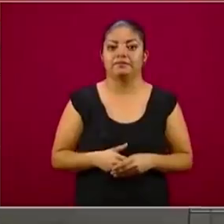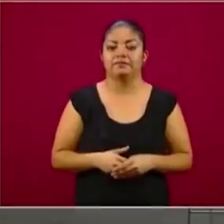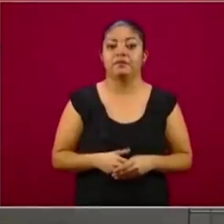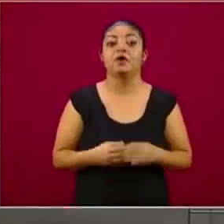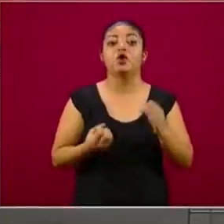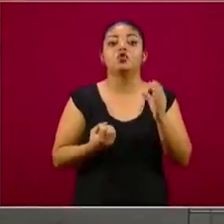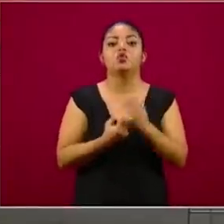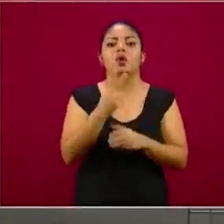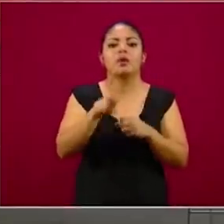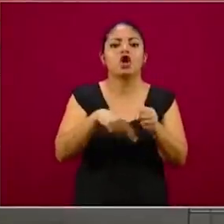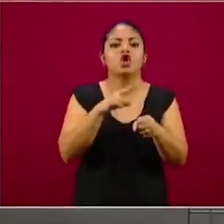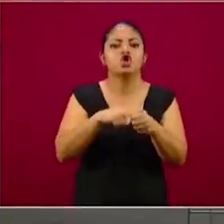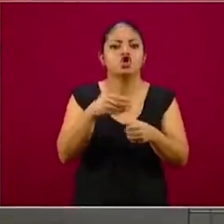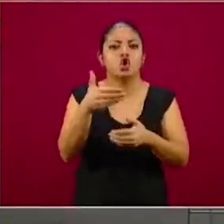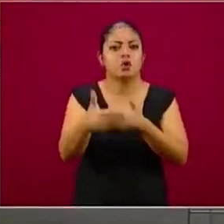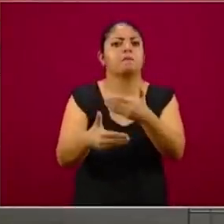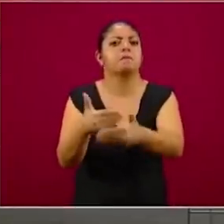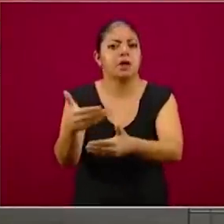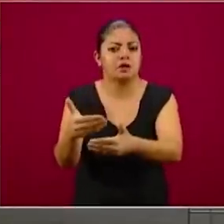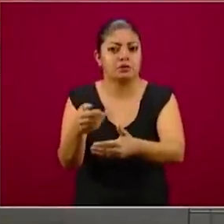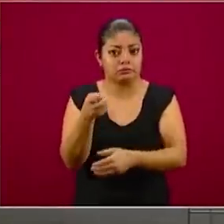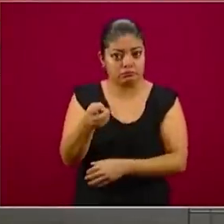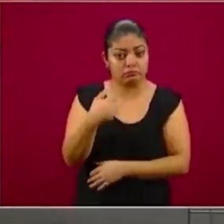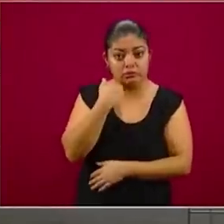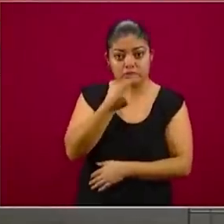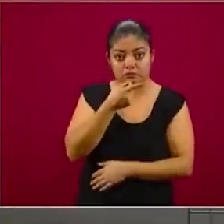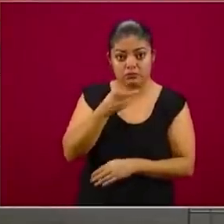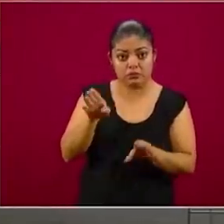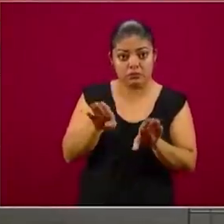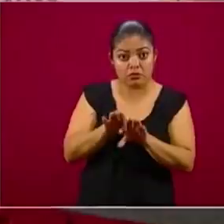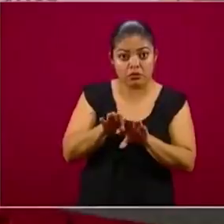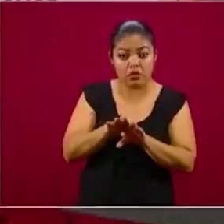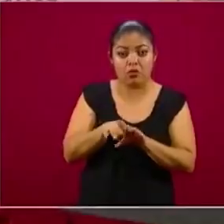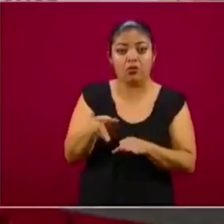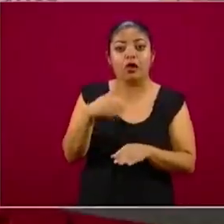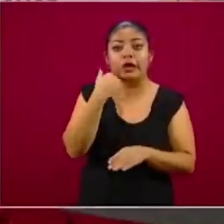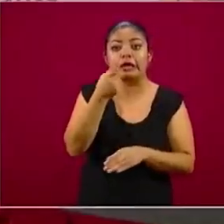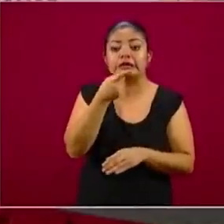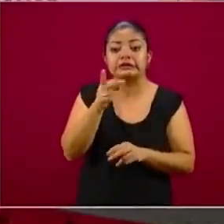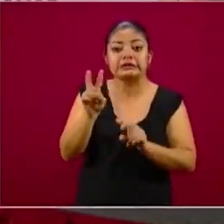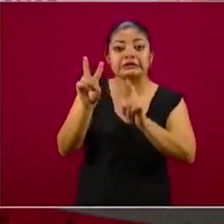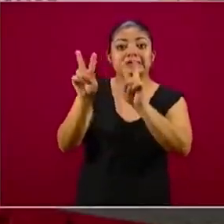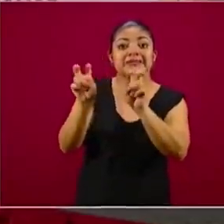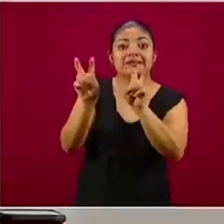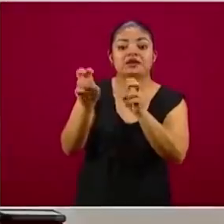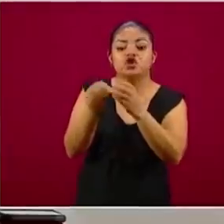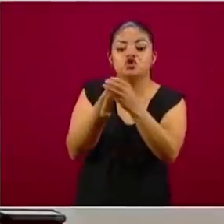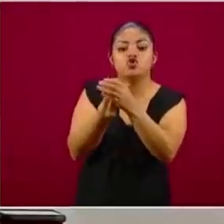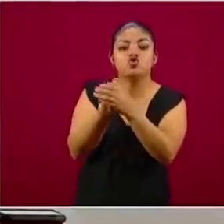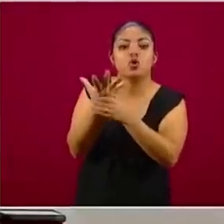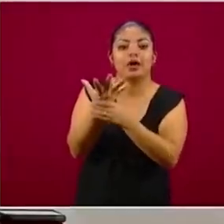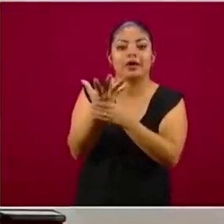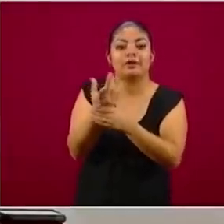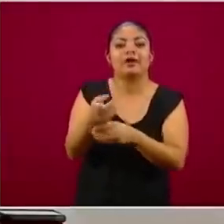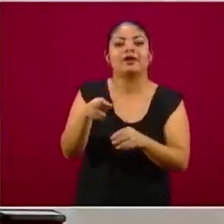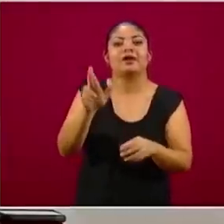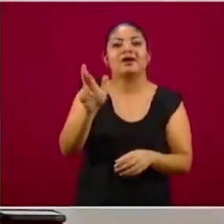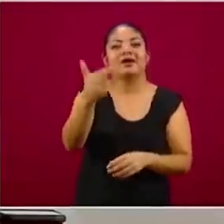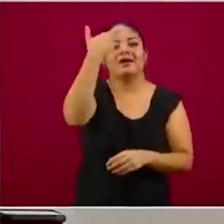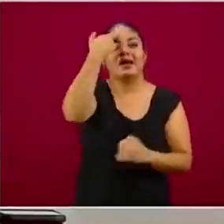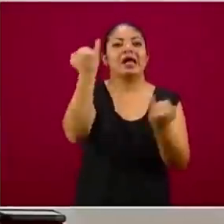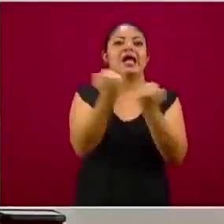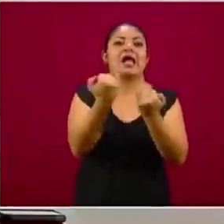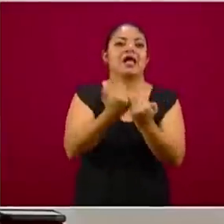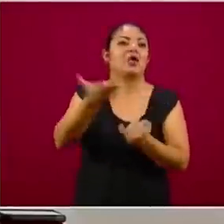normalidad no quiere decir, y por eso está el calificativo de nueva, regresar a cómo vivíamos